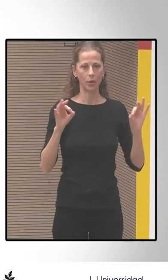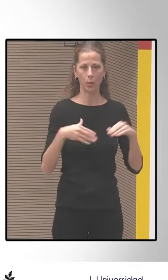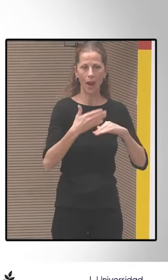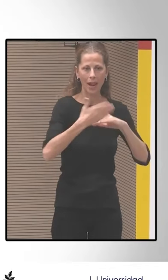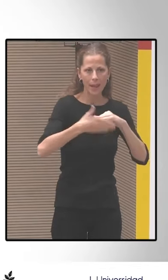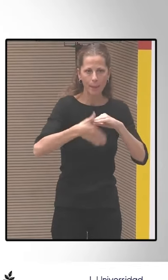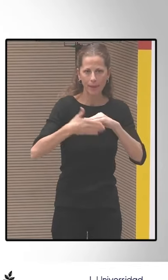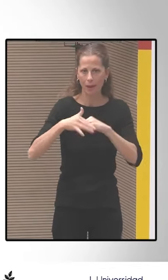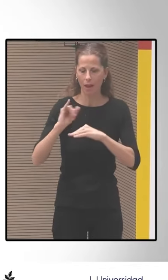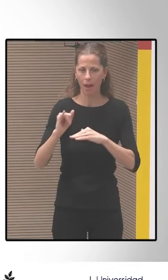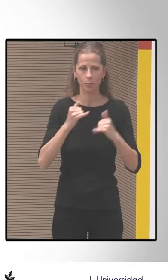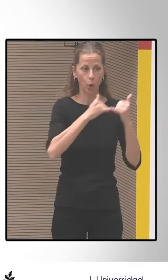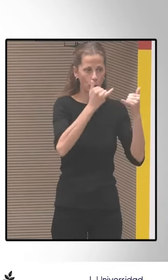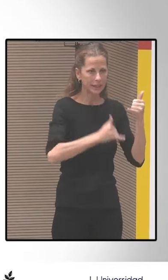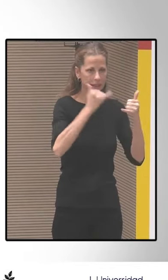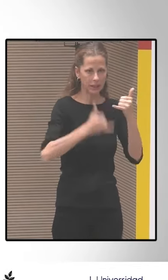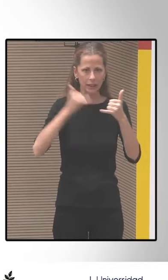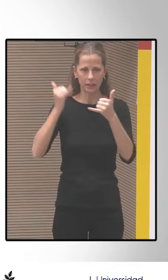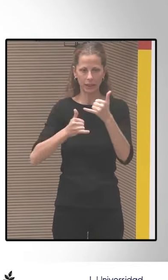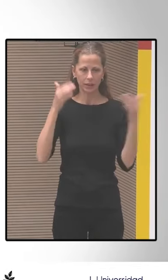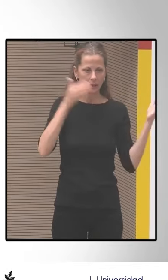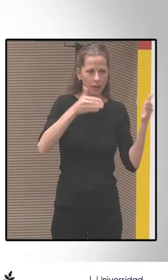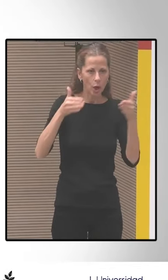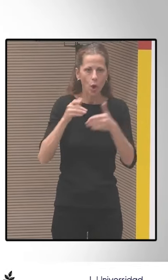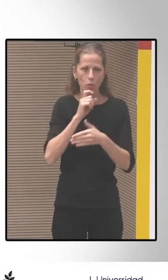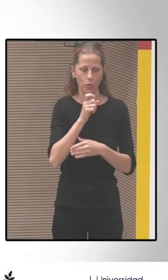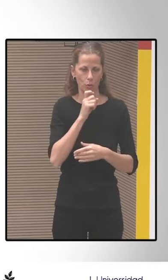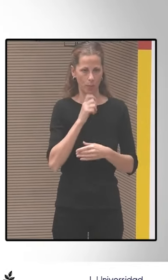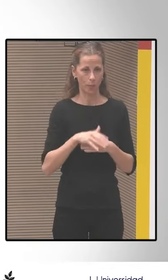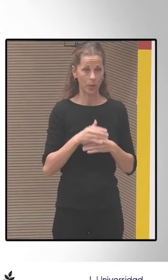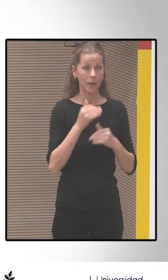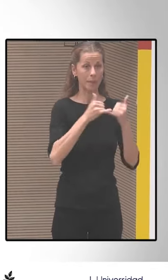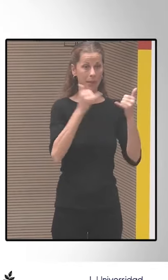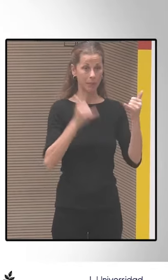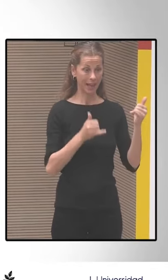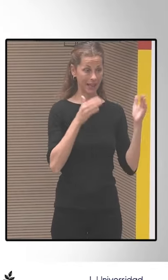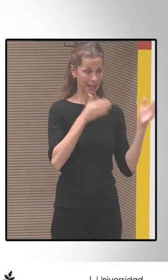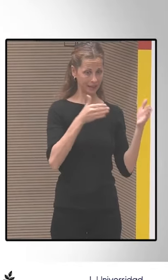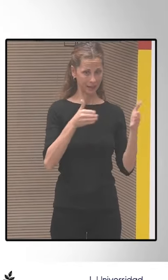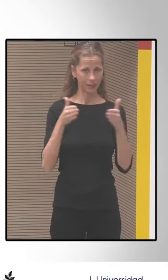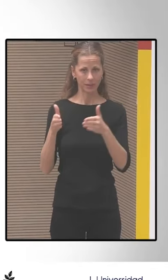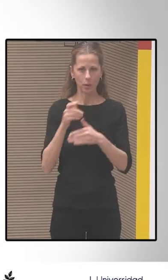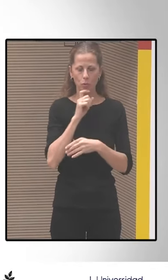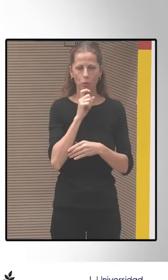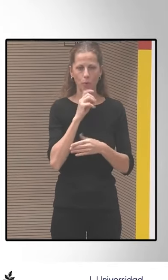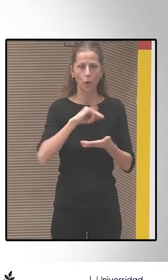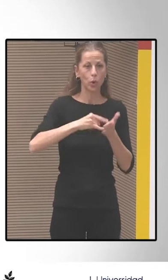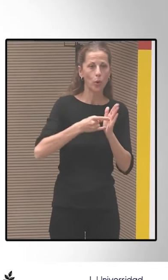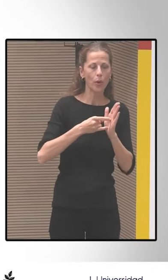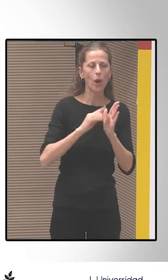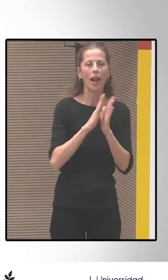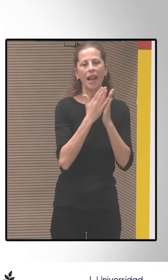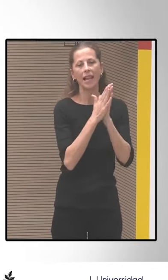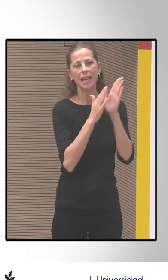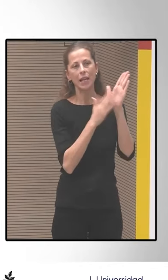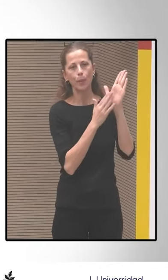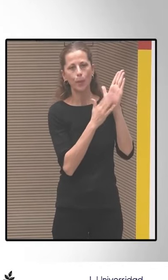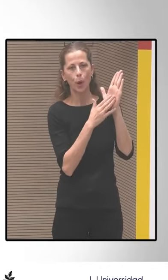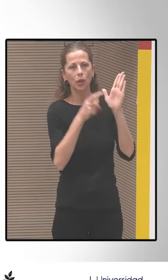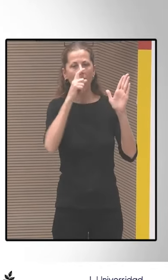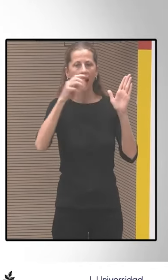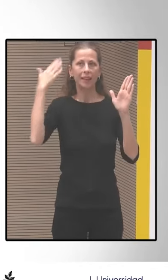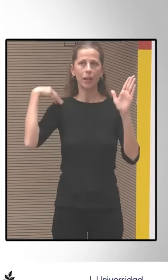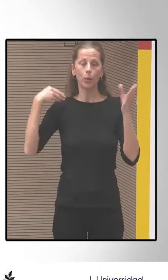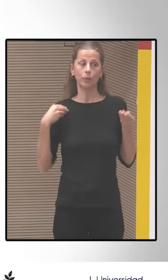tenemos que enfrentar y que no vamos a resolver estas crisis con libros antiguos con